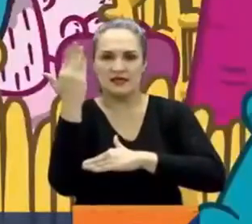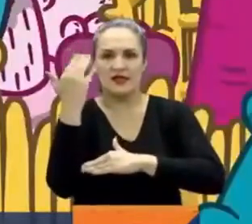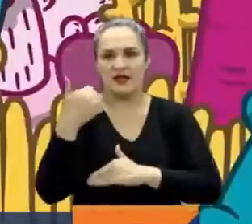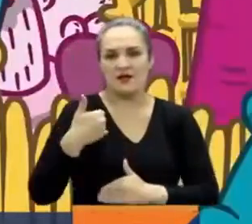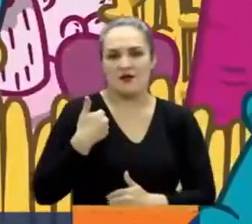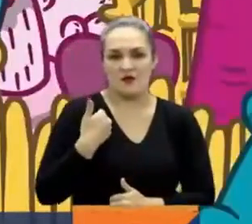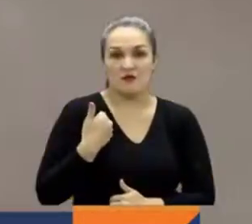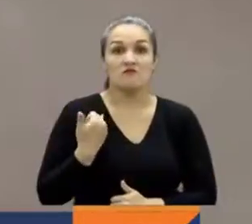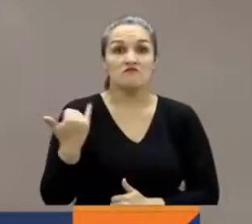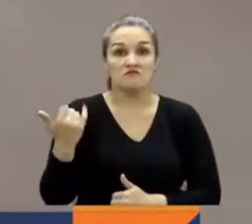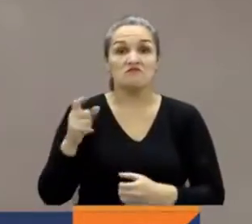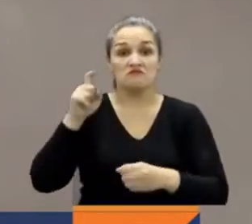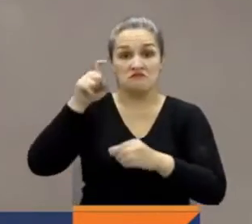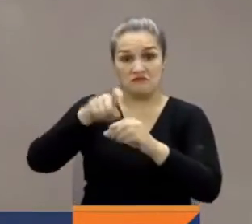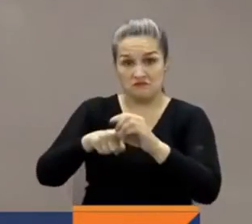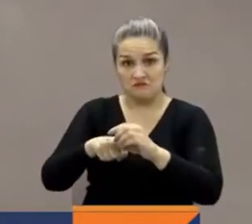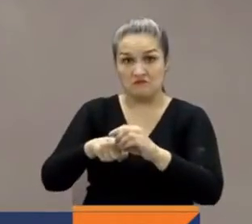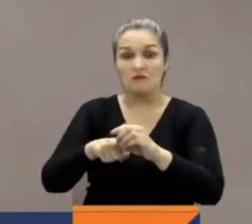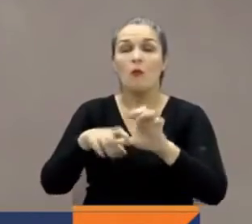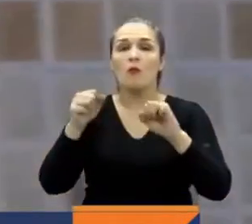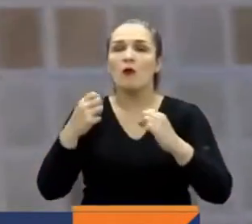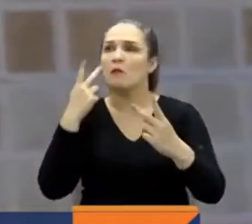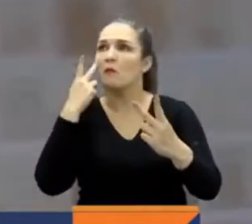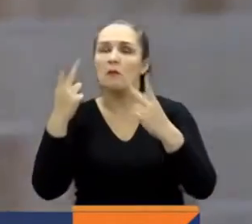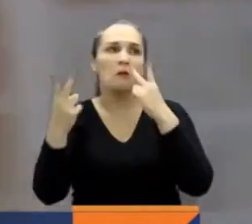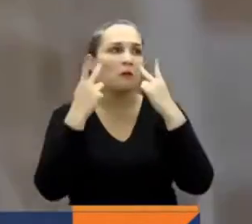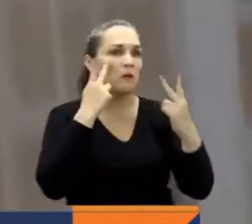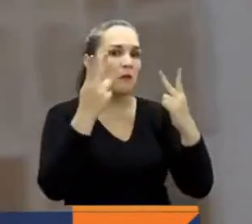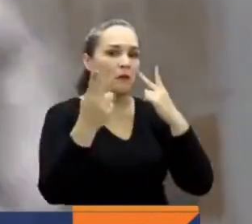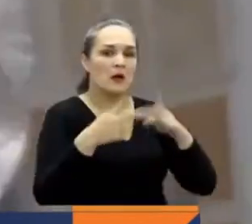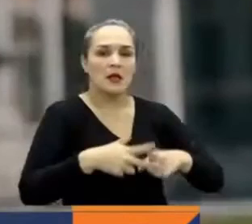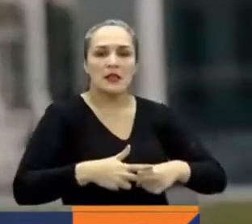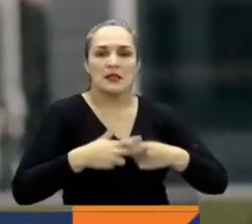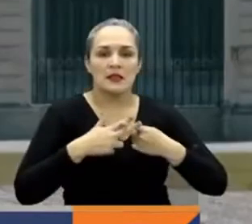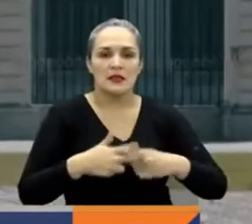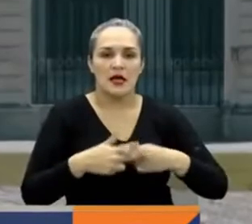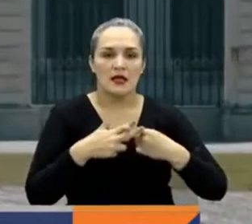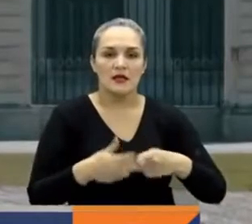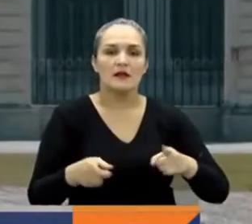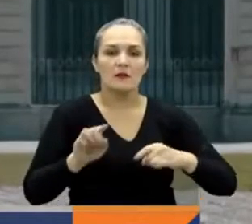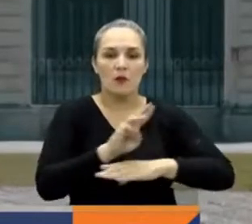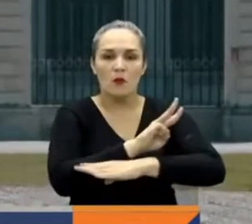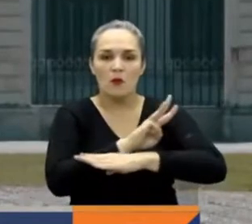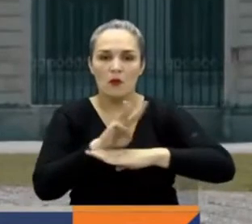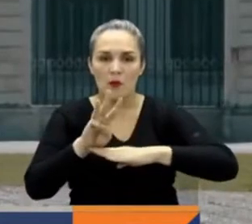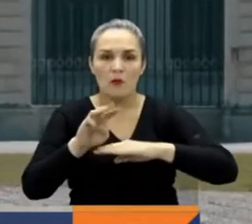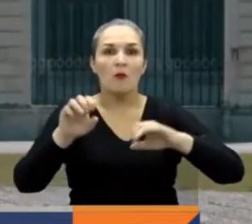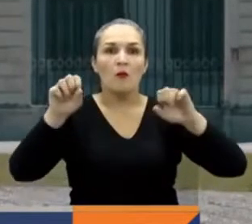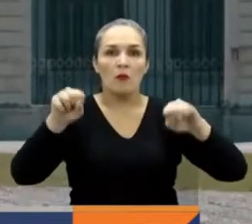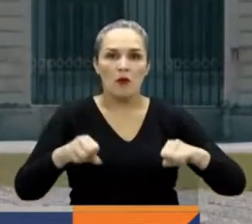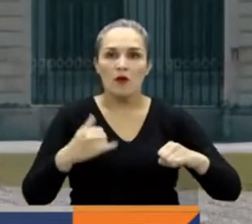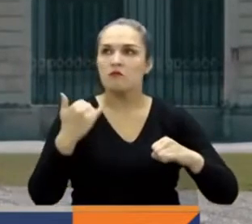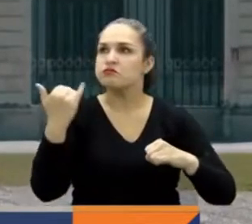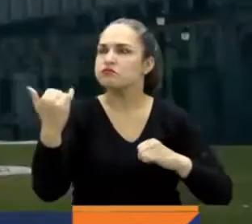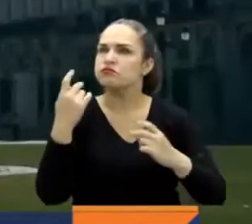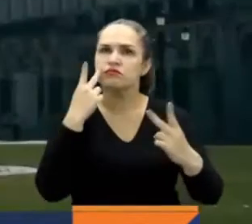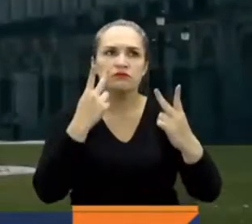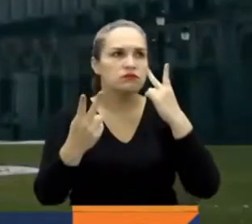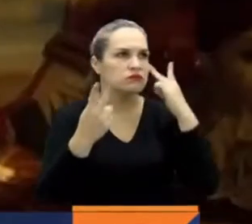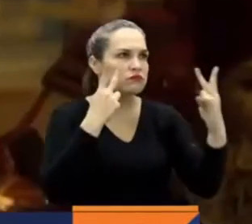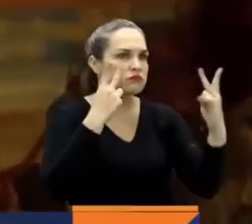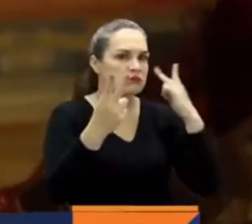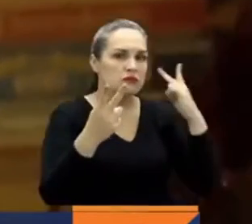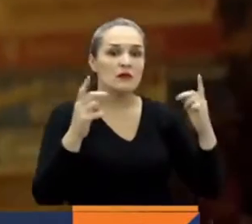Pero la transmisión de las exposiciones y de los talleres por medios web permitirán vincular a cerca de 10